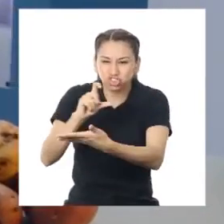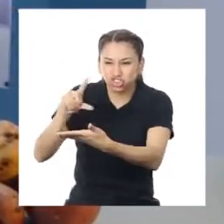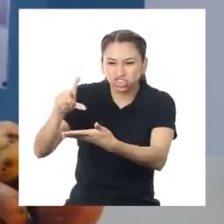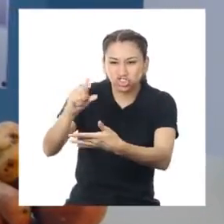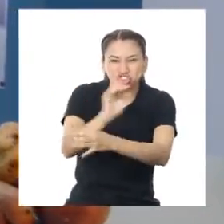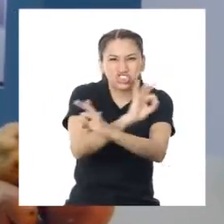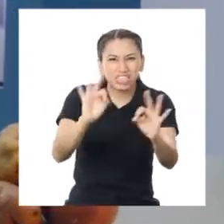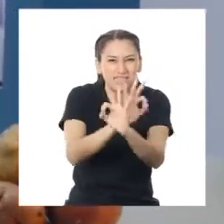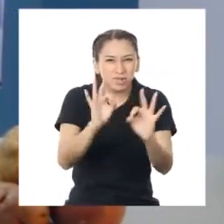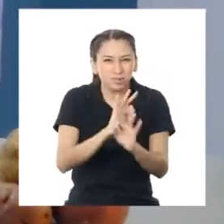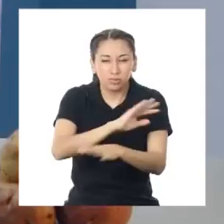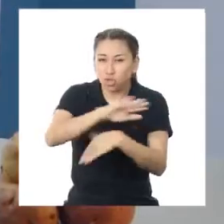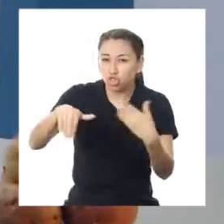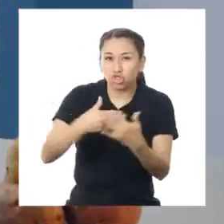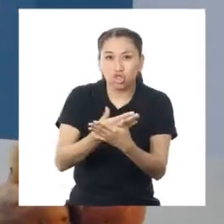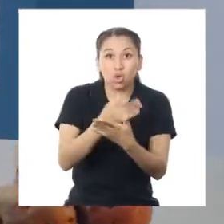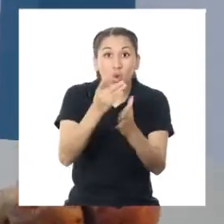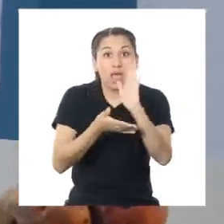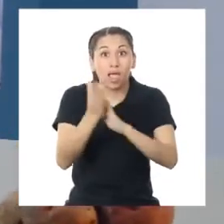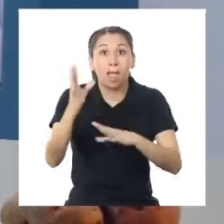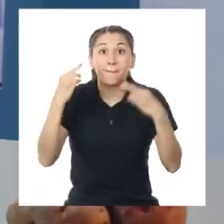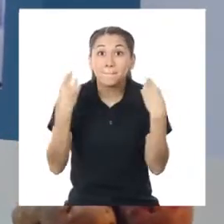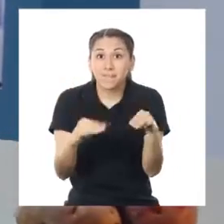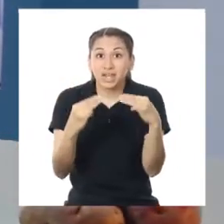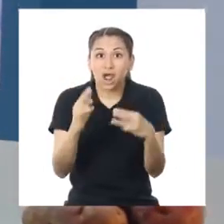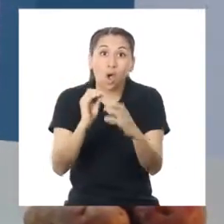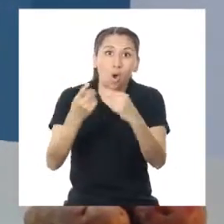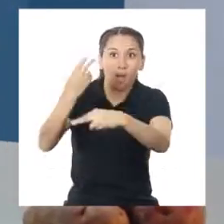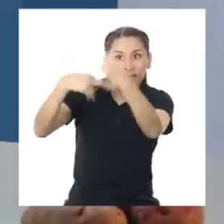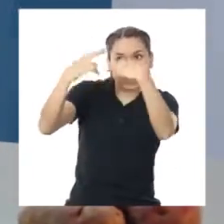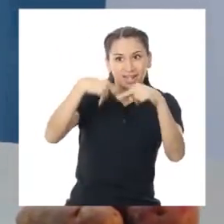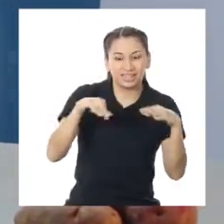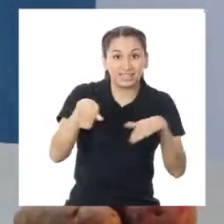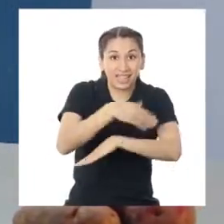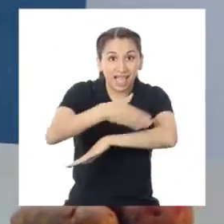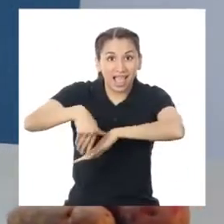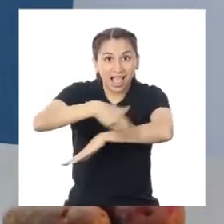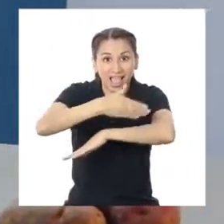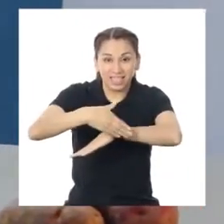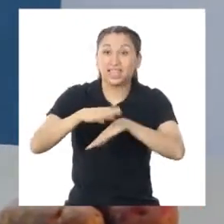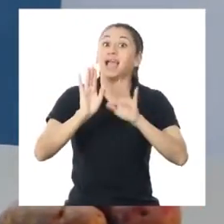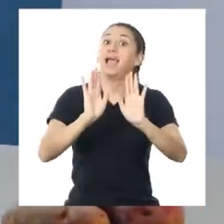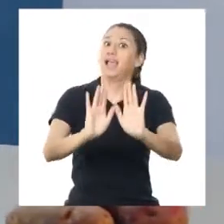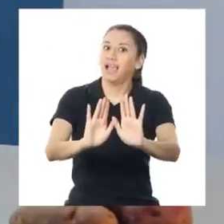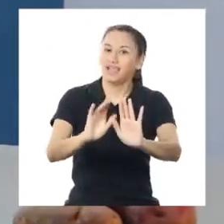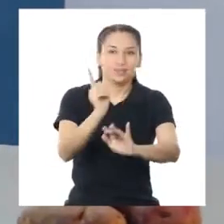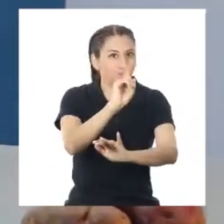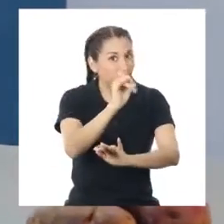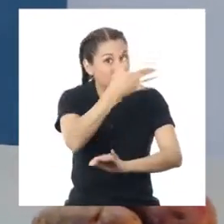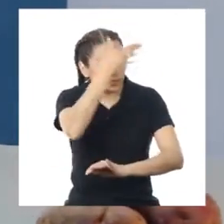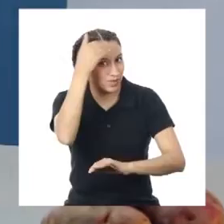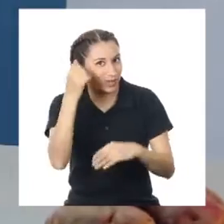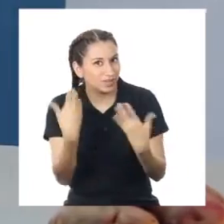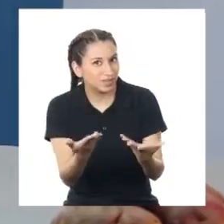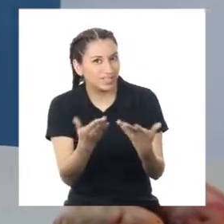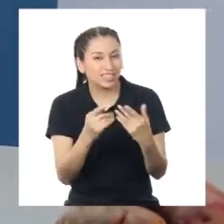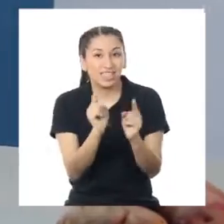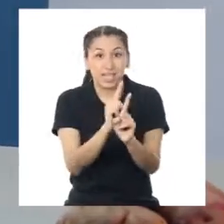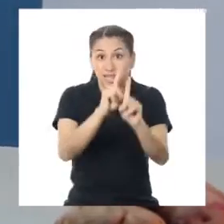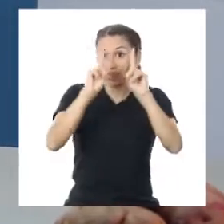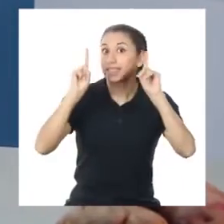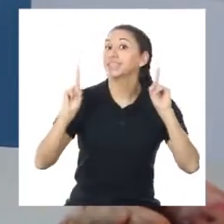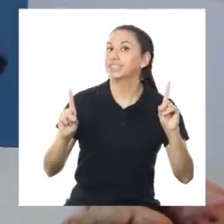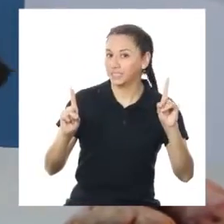todito, todo. Cuando vayan al mercado o cuando regresen de la calle. ¡Ah! Y no se olviden de mantener el